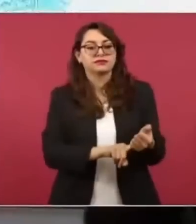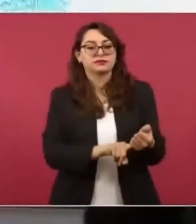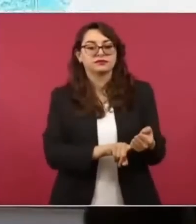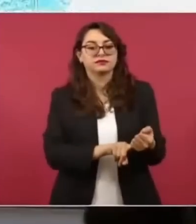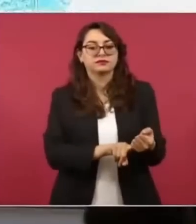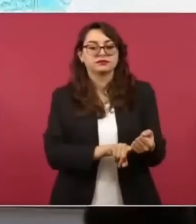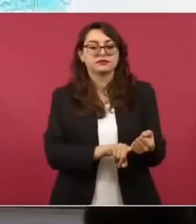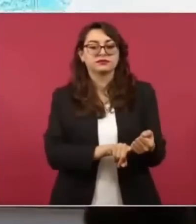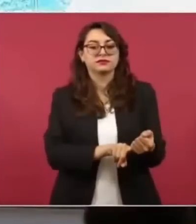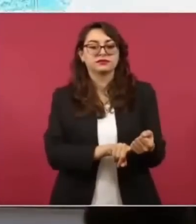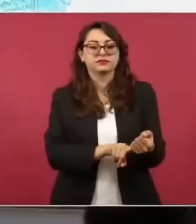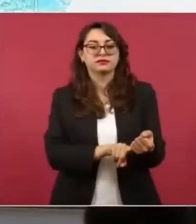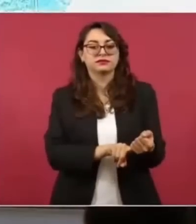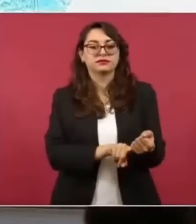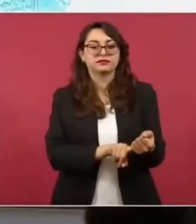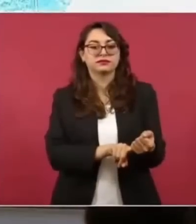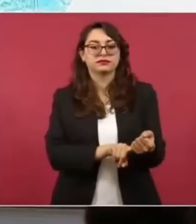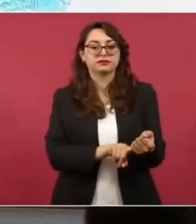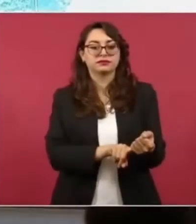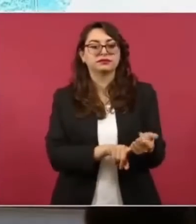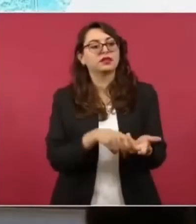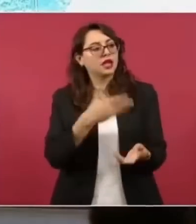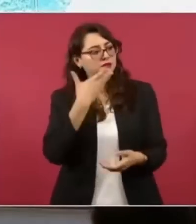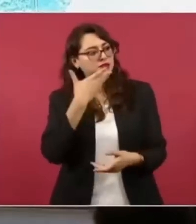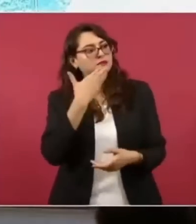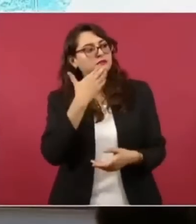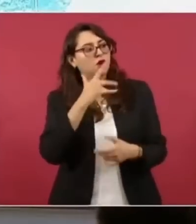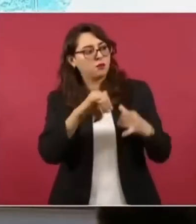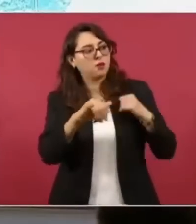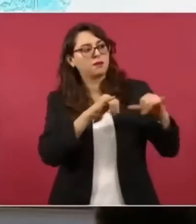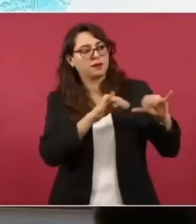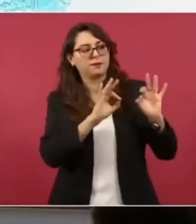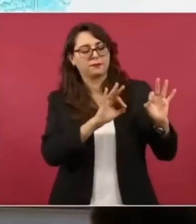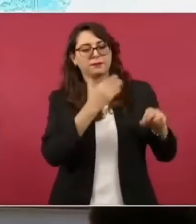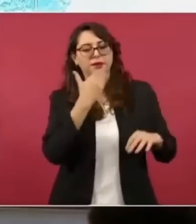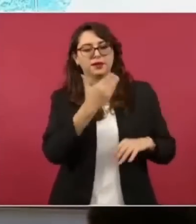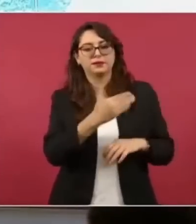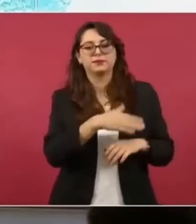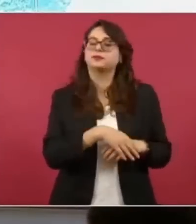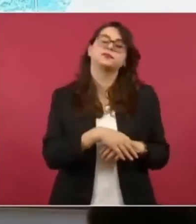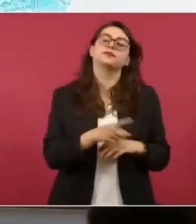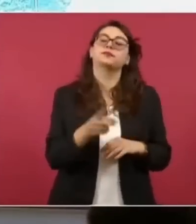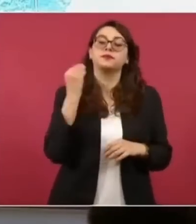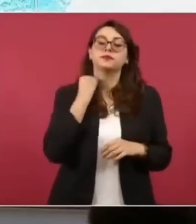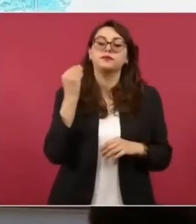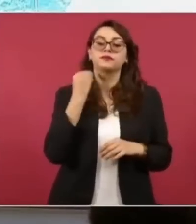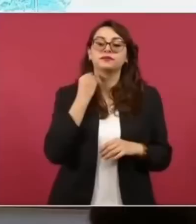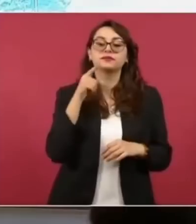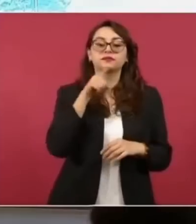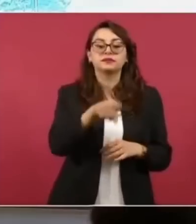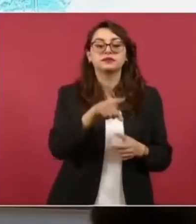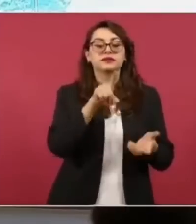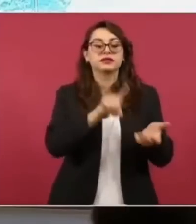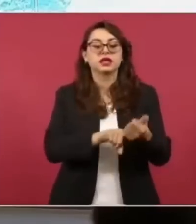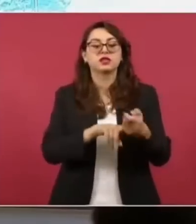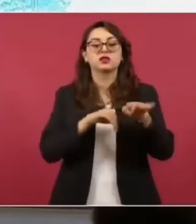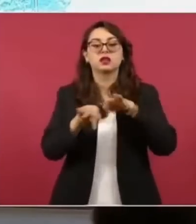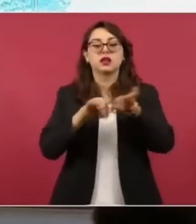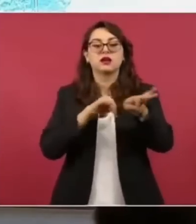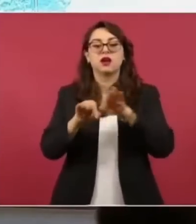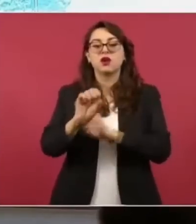era el que fue ah que bien que ya está aquí todo este secretario de gobernación